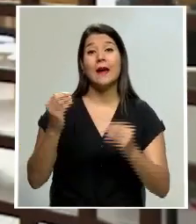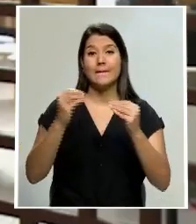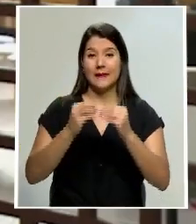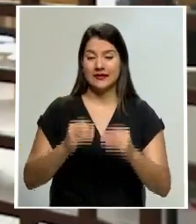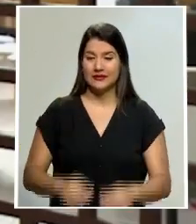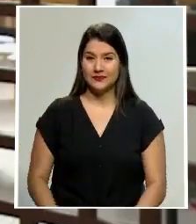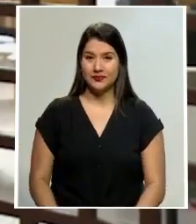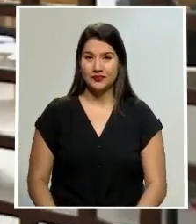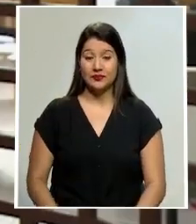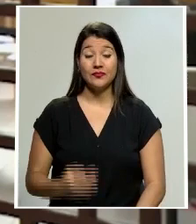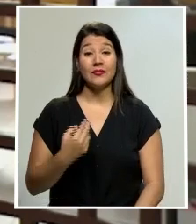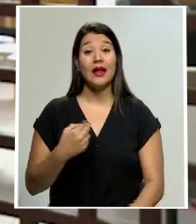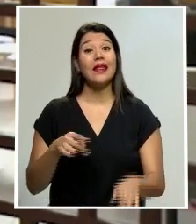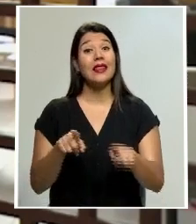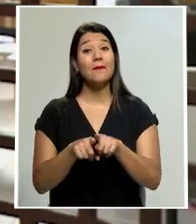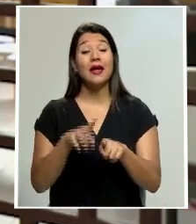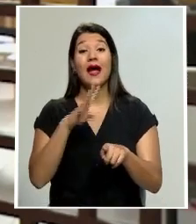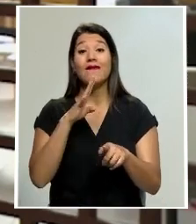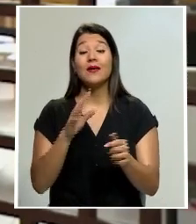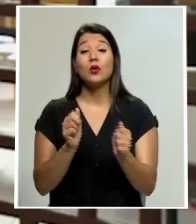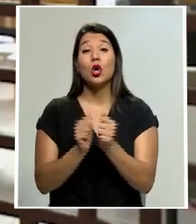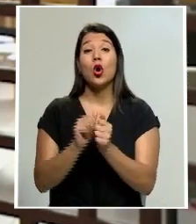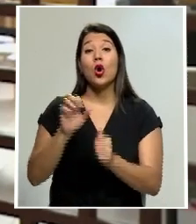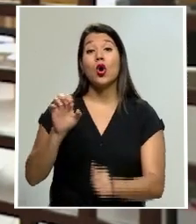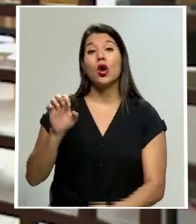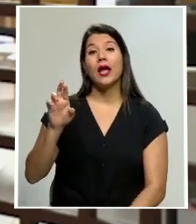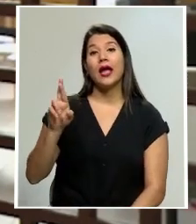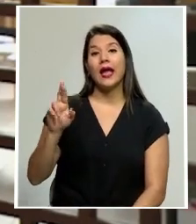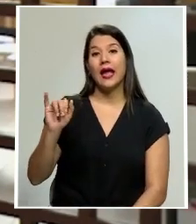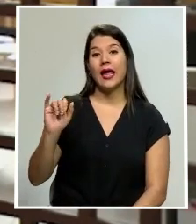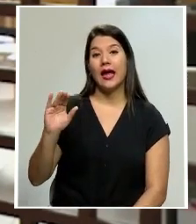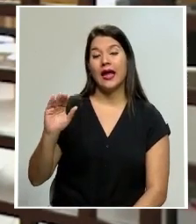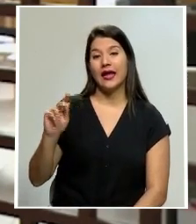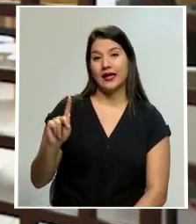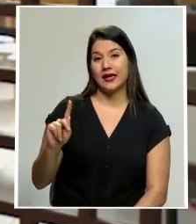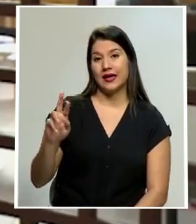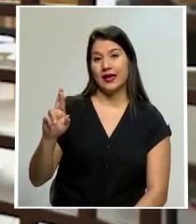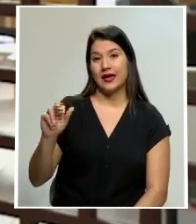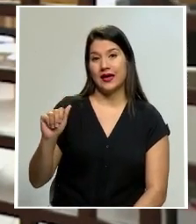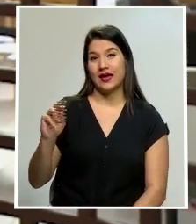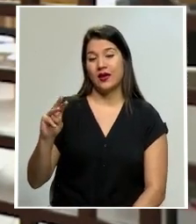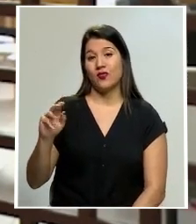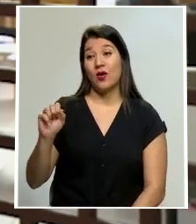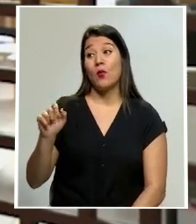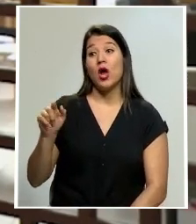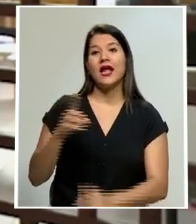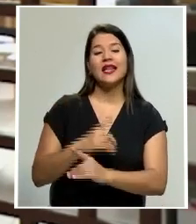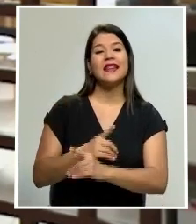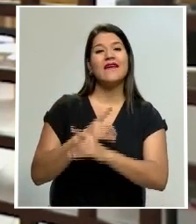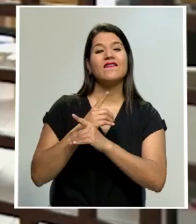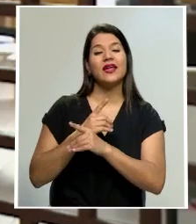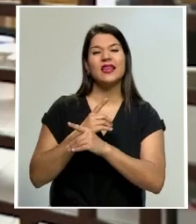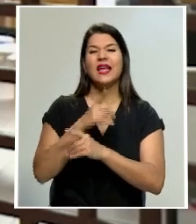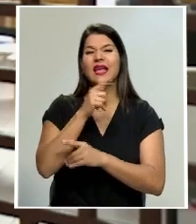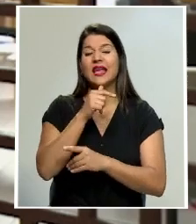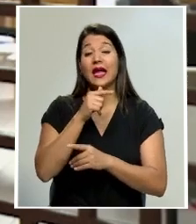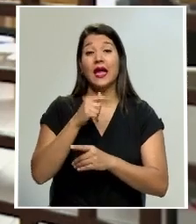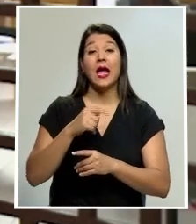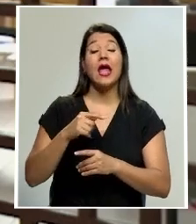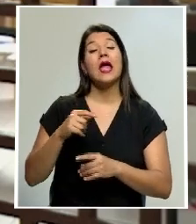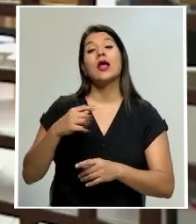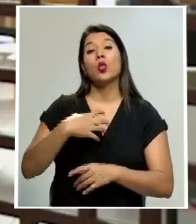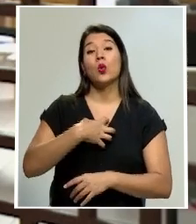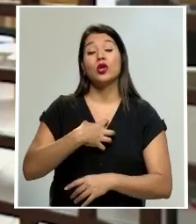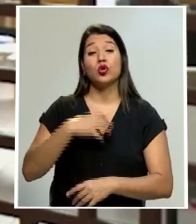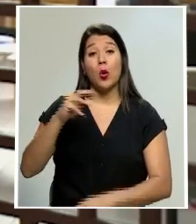También conversamos con don Erick Ramos, él es el abogado defensor de don Carlos Cerdas, presidente de la empresa MECO, una de las principales